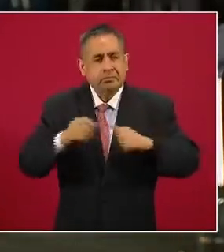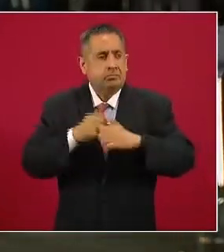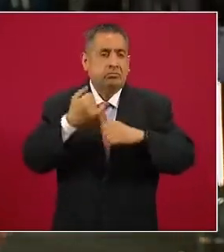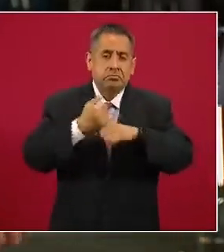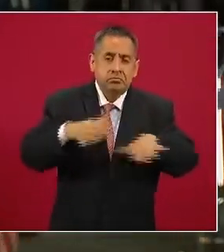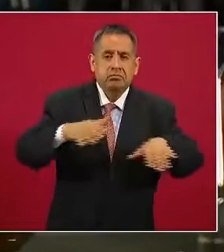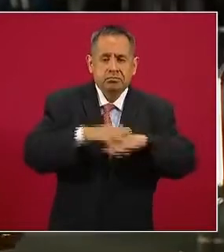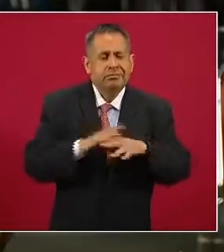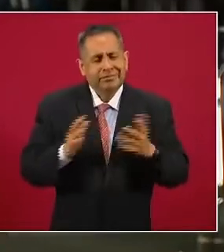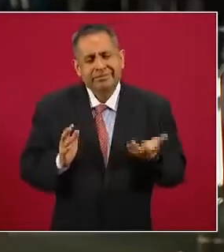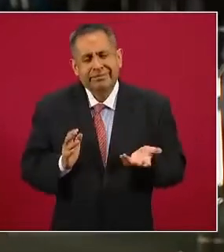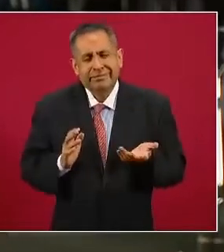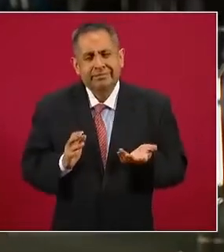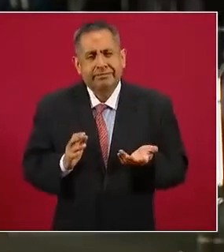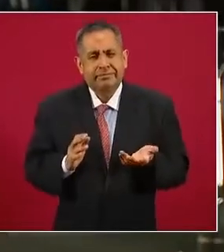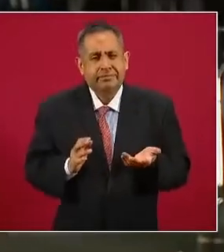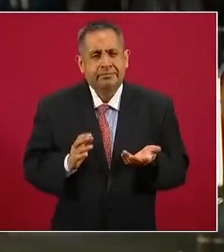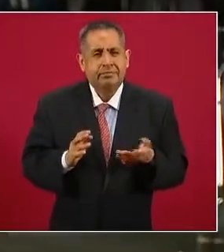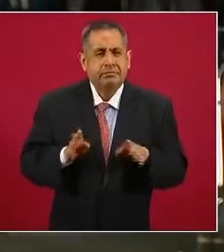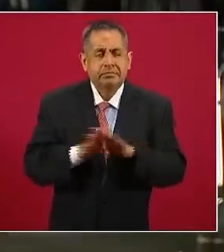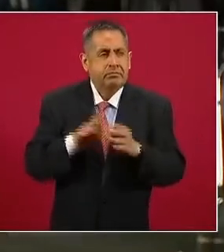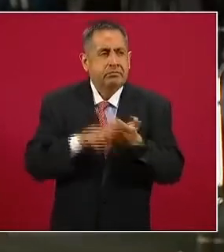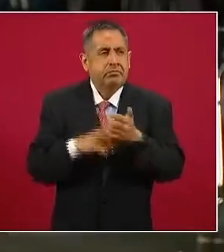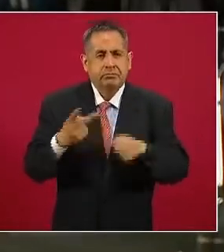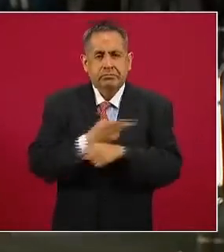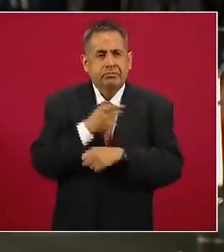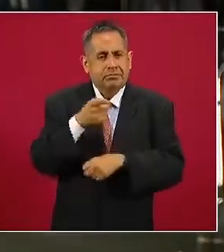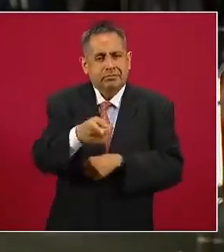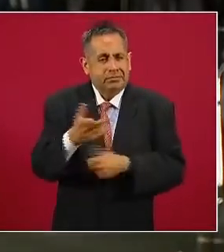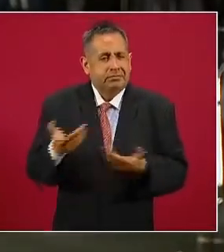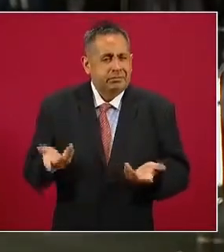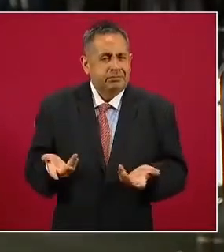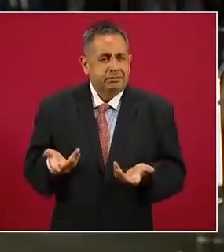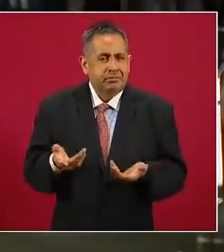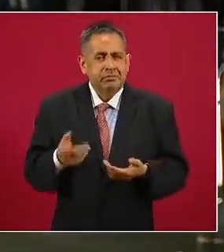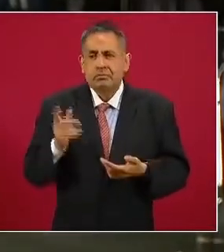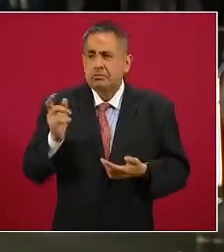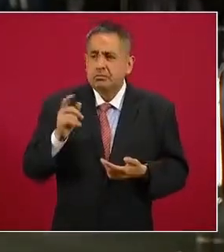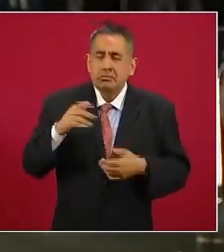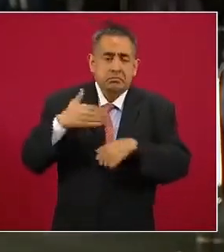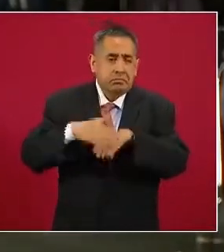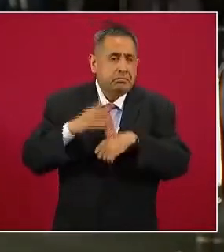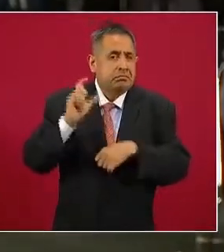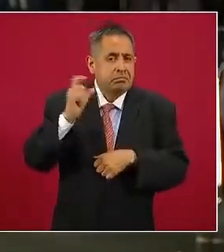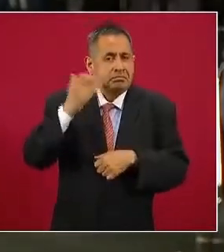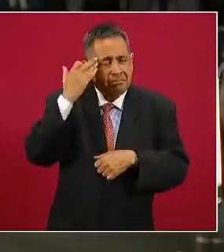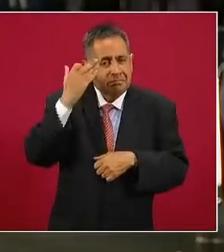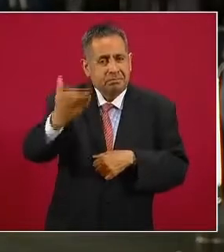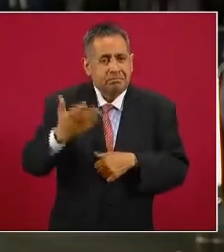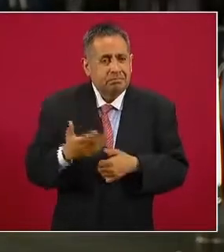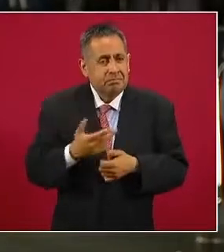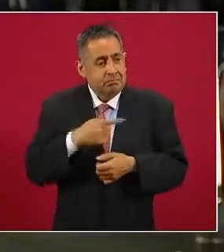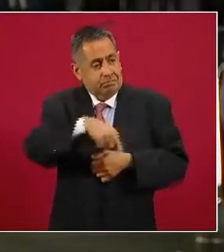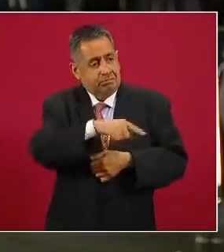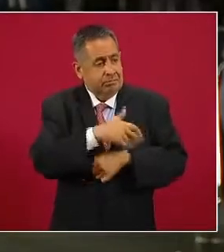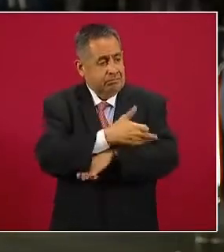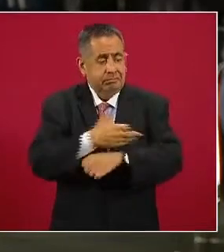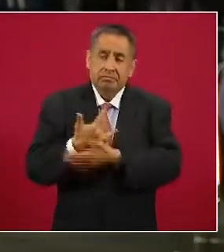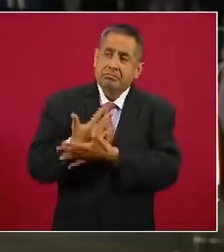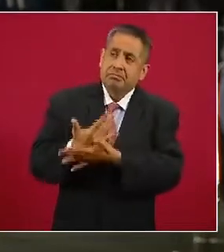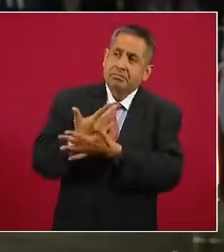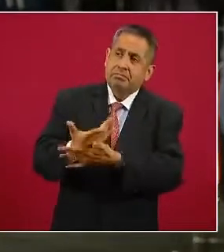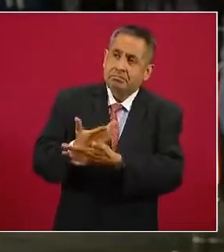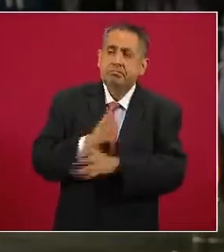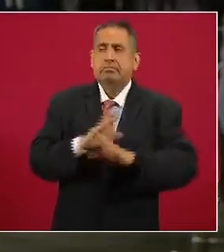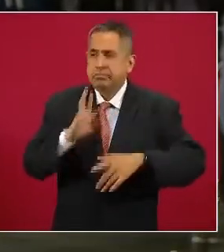información que bueno pues se tiene desde hace días qué ha pasado con este caso y cuánto más tiene o sea cuánto tiene que esperar una familia para tener